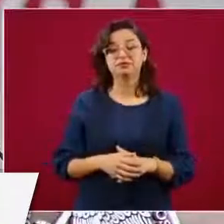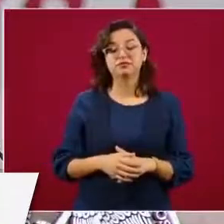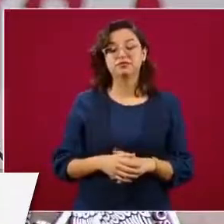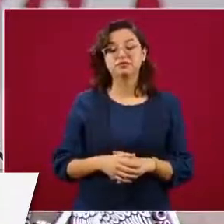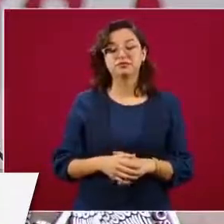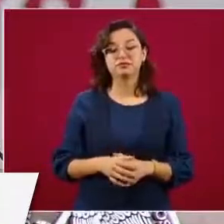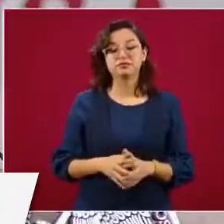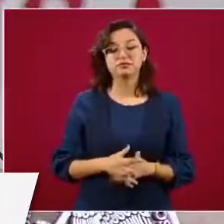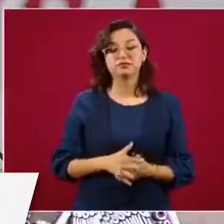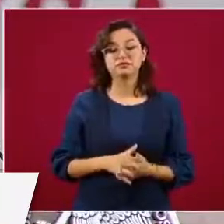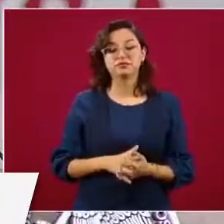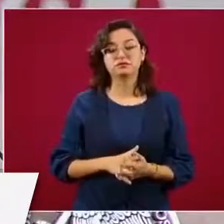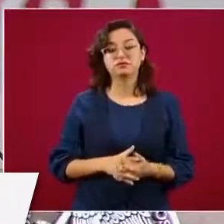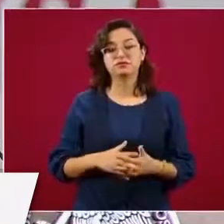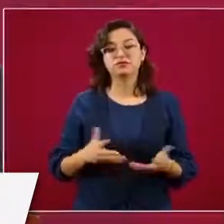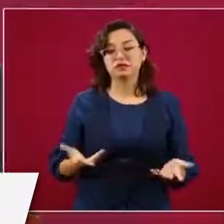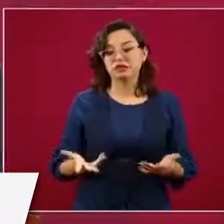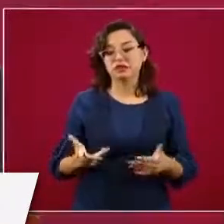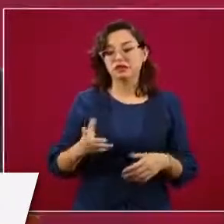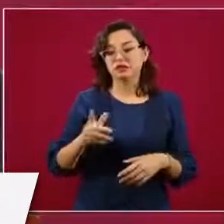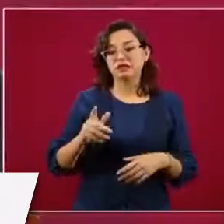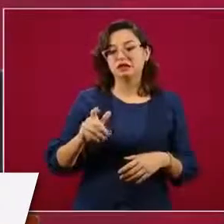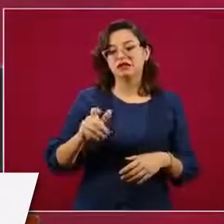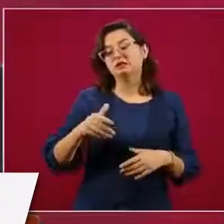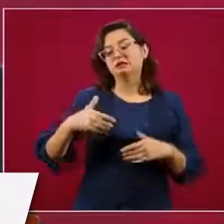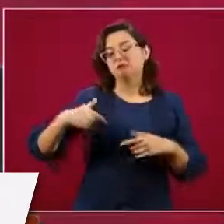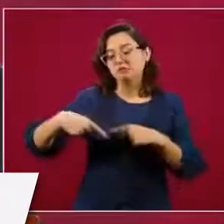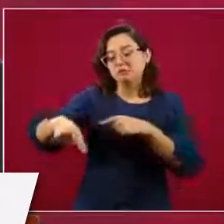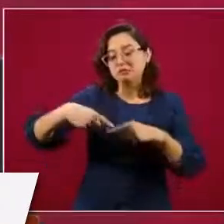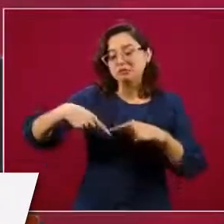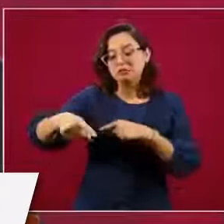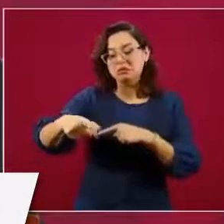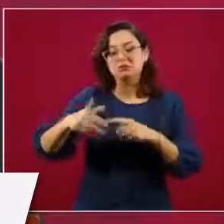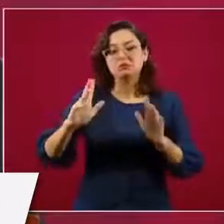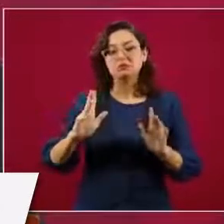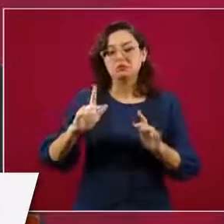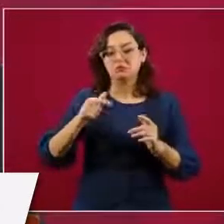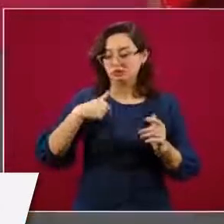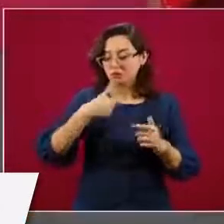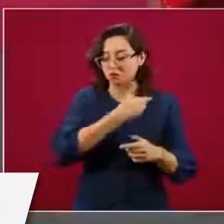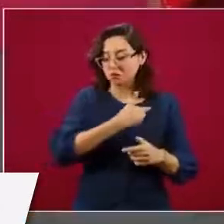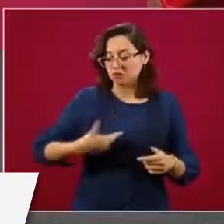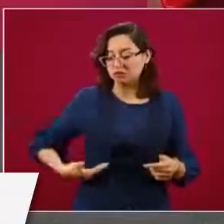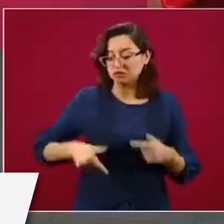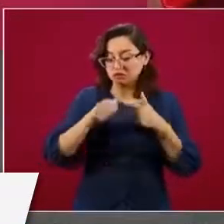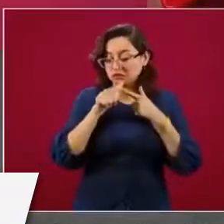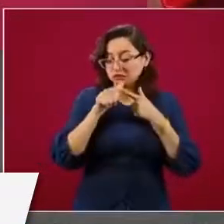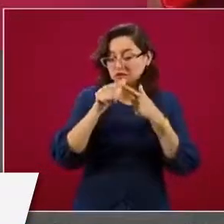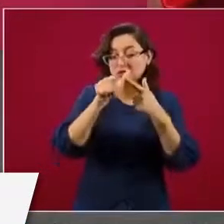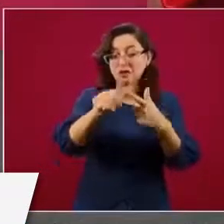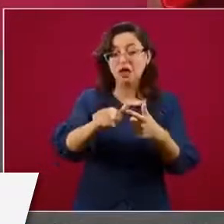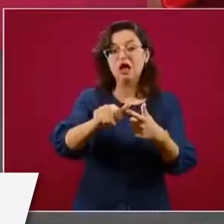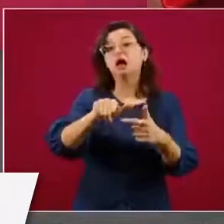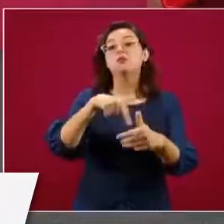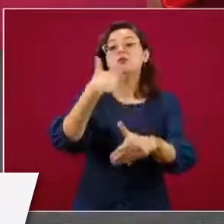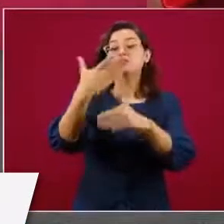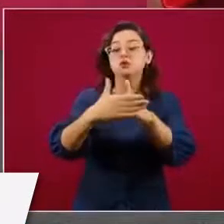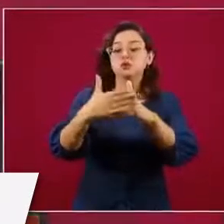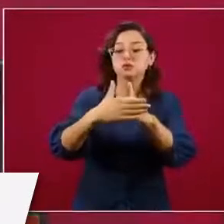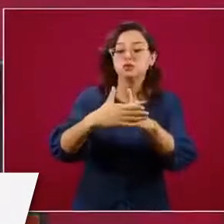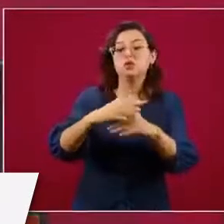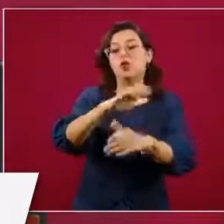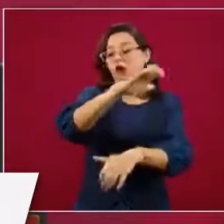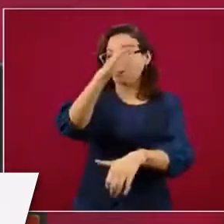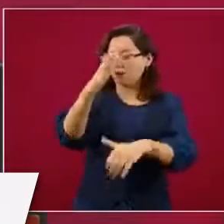del sexenio nuestro, si el pueblo dispone que yo termine, esto va a empezar